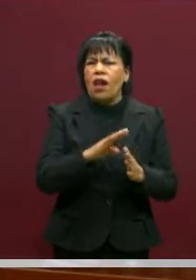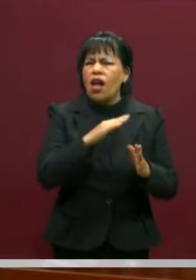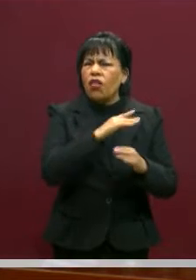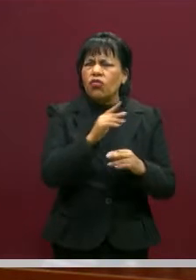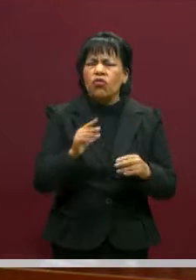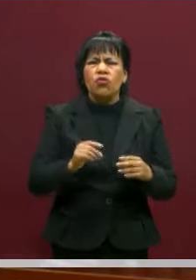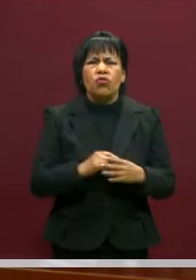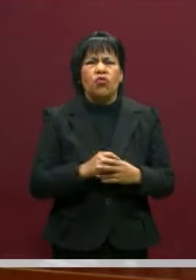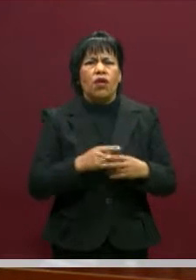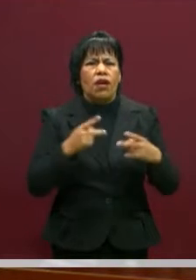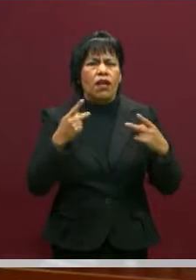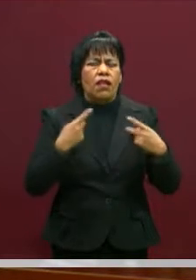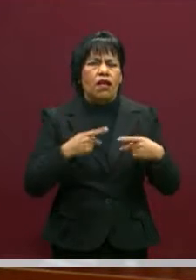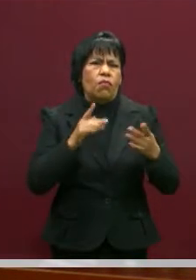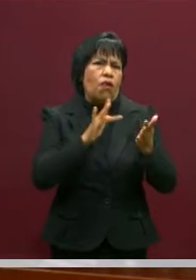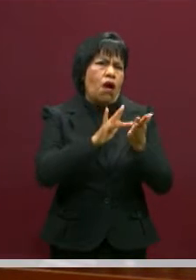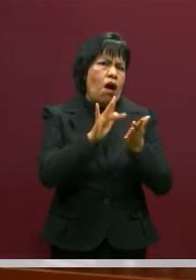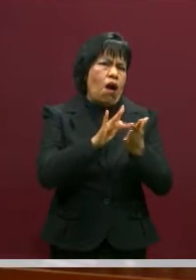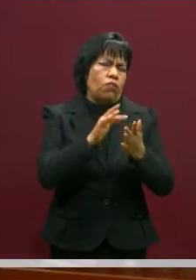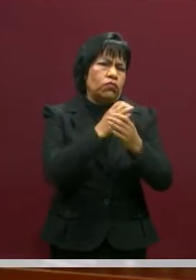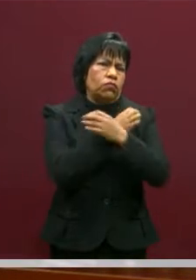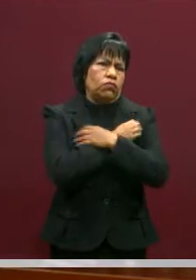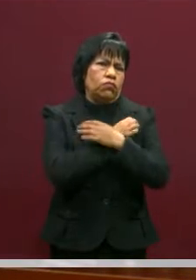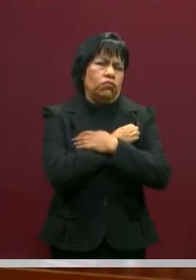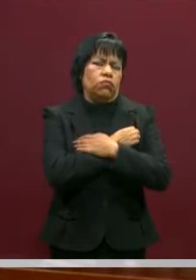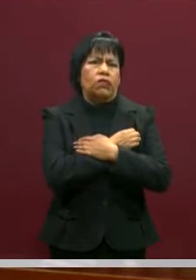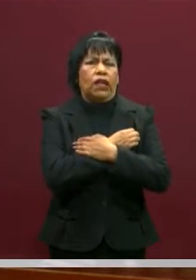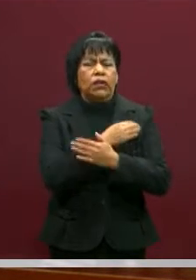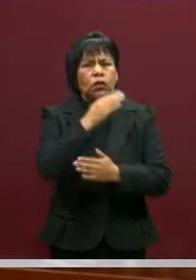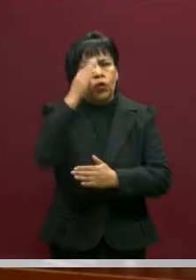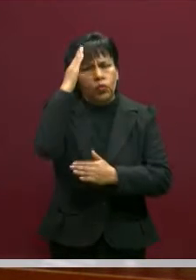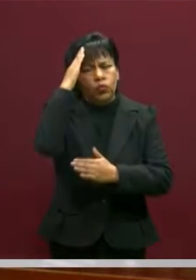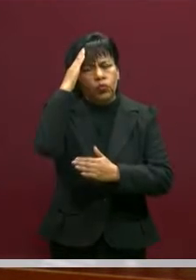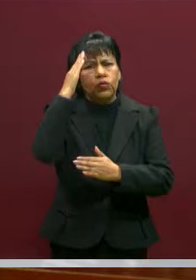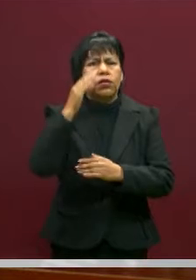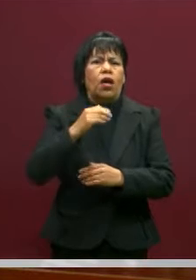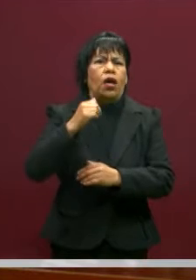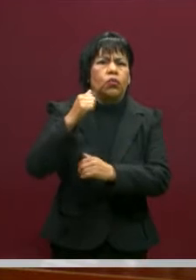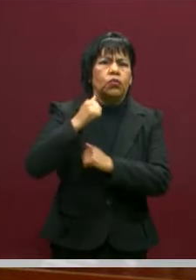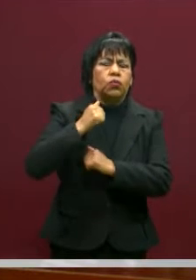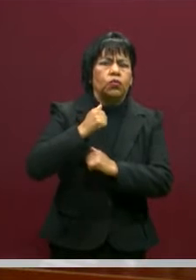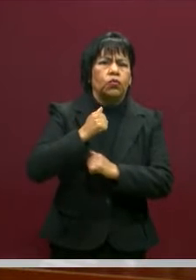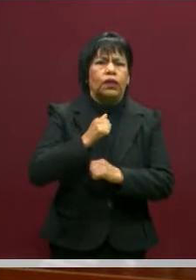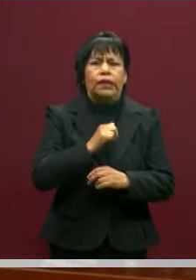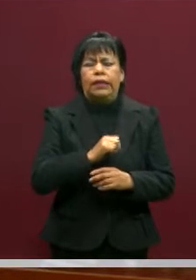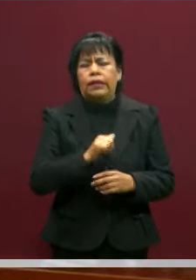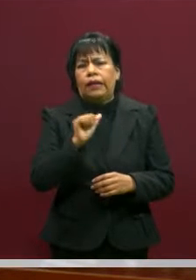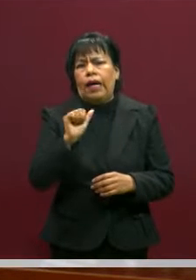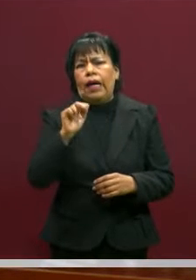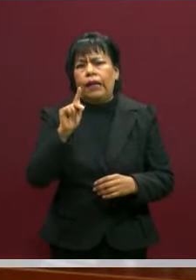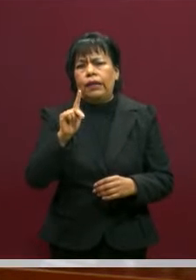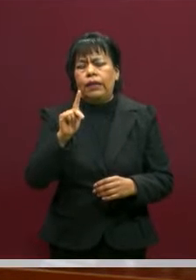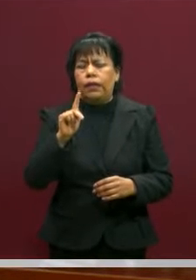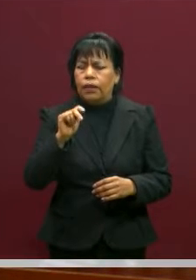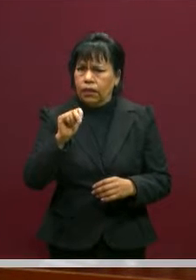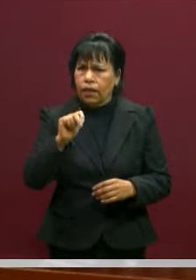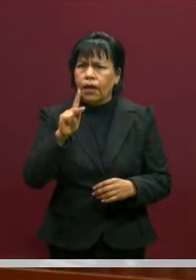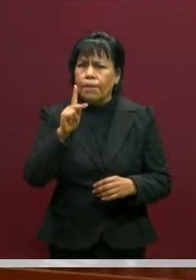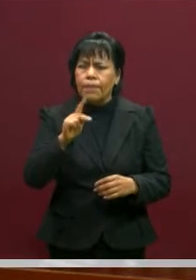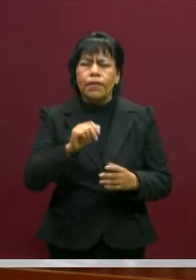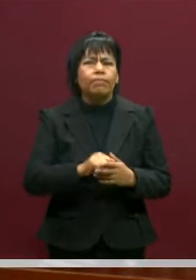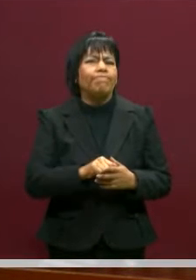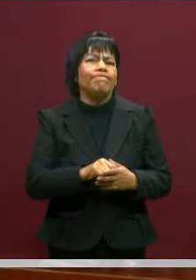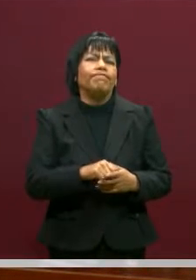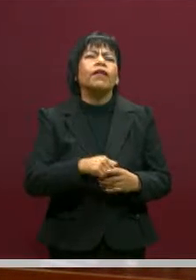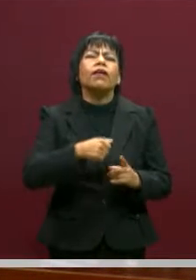educativas porque hay supervisores, jefes de sector, asesores técnicos pedagógicos que siguen este programa y quiero